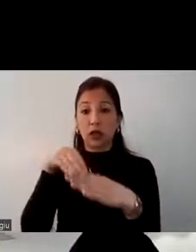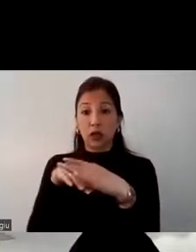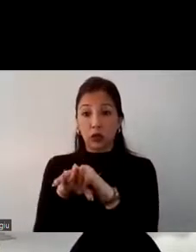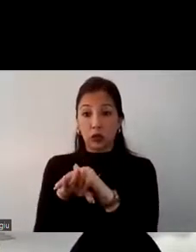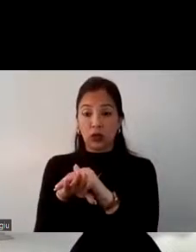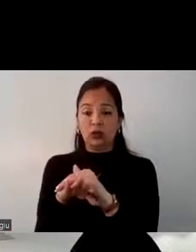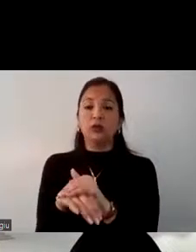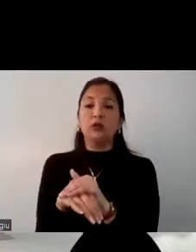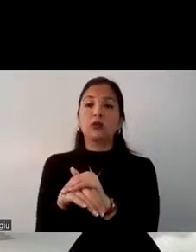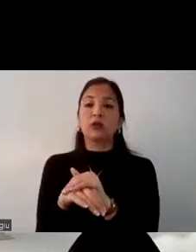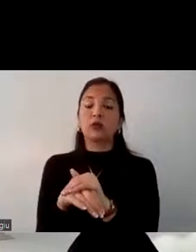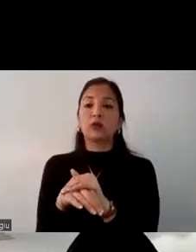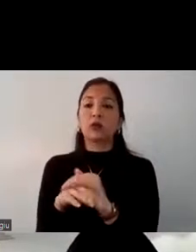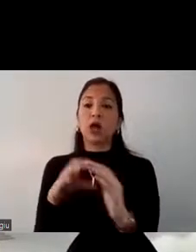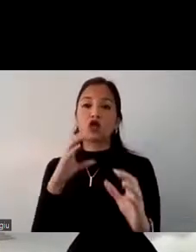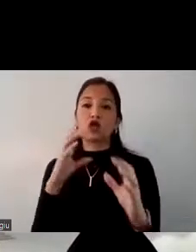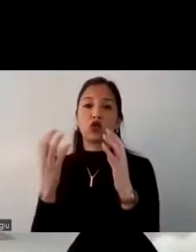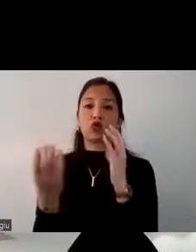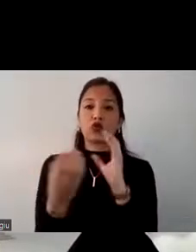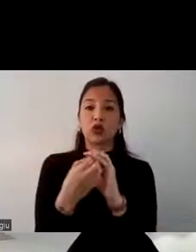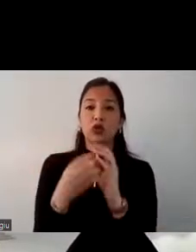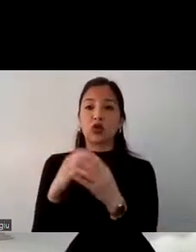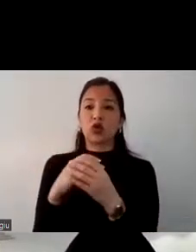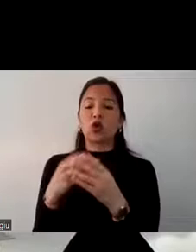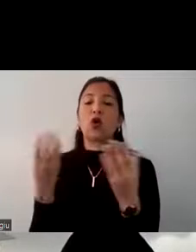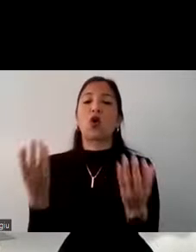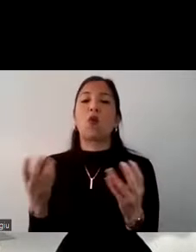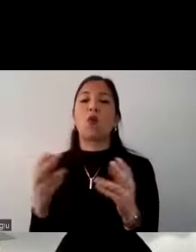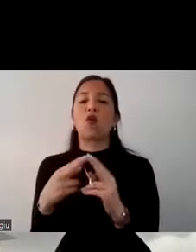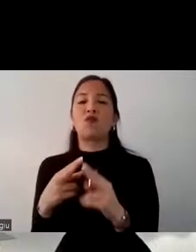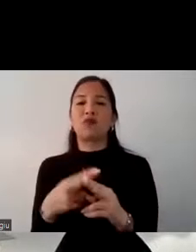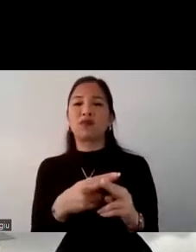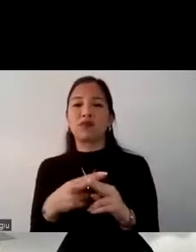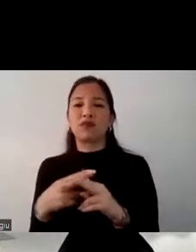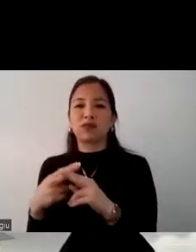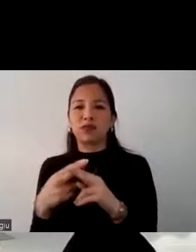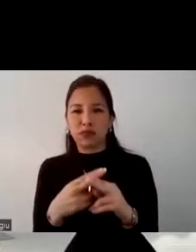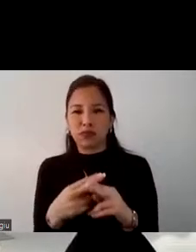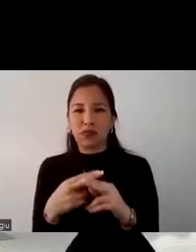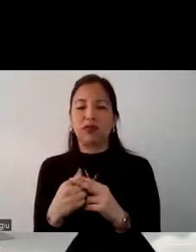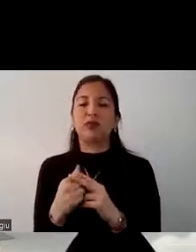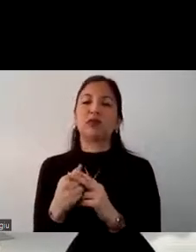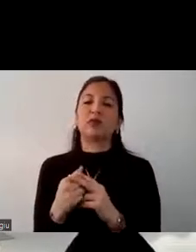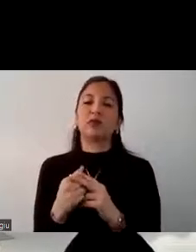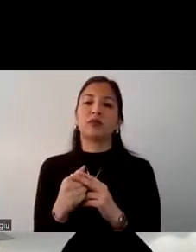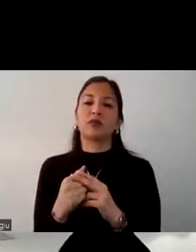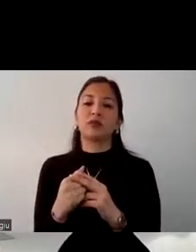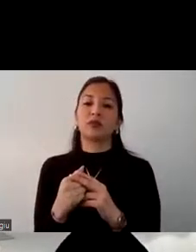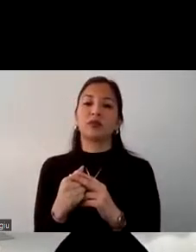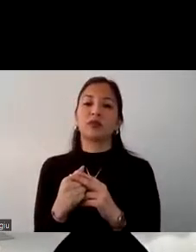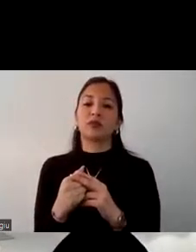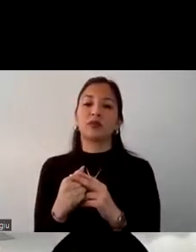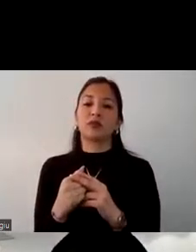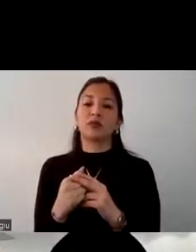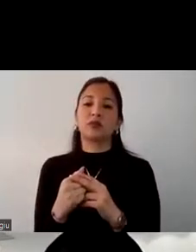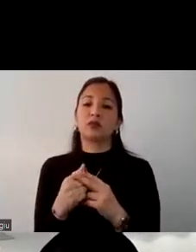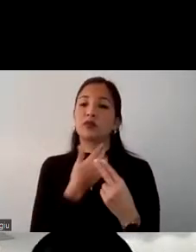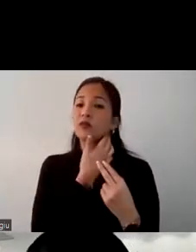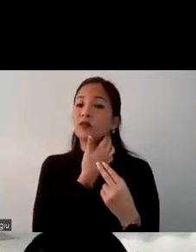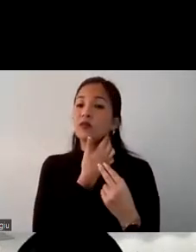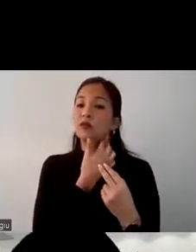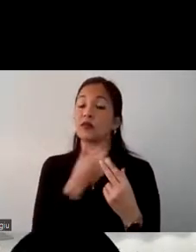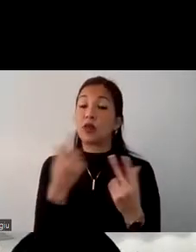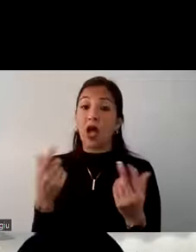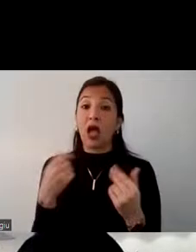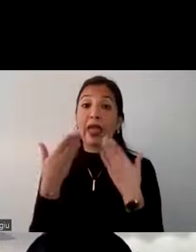permitan la asociación de Perú como una opción segura sin caer en la exageración si bien es cierto hay que demostrar que